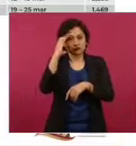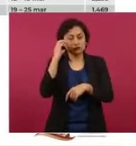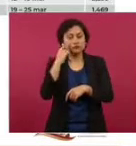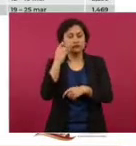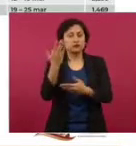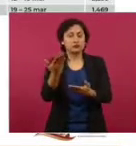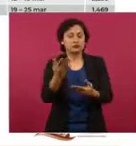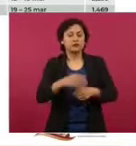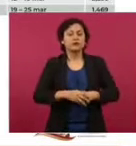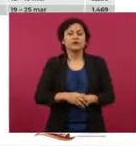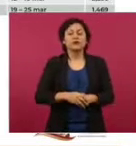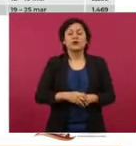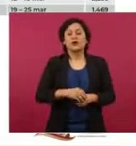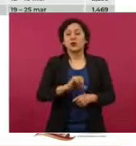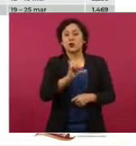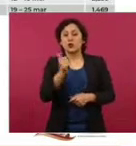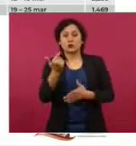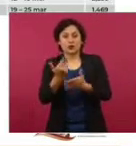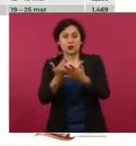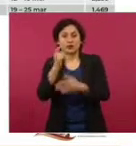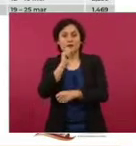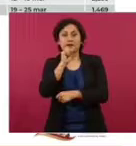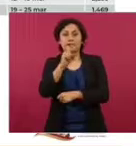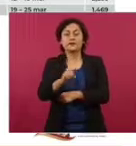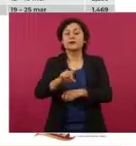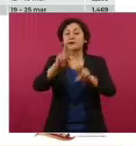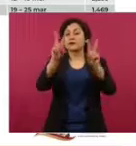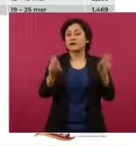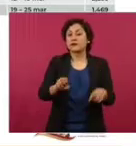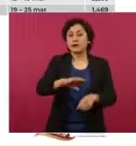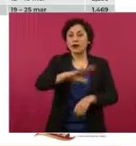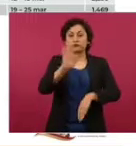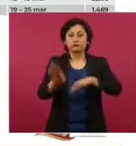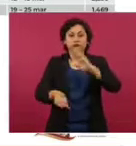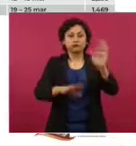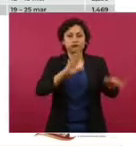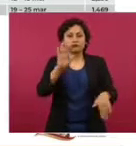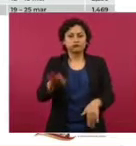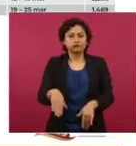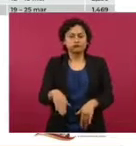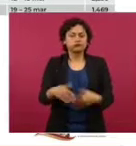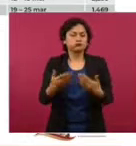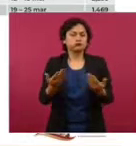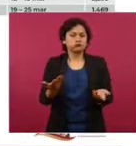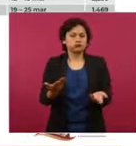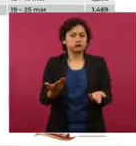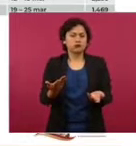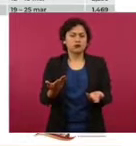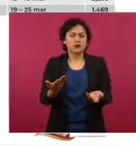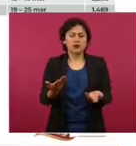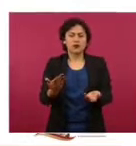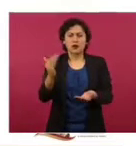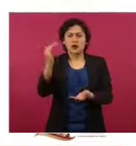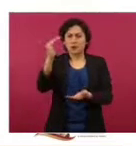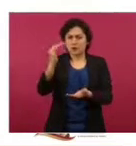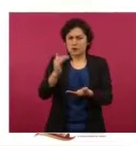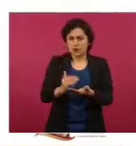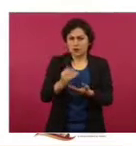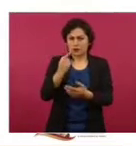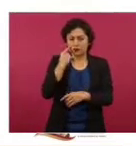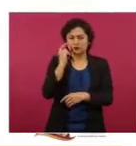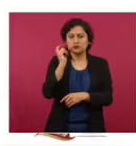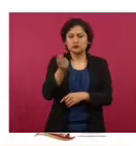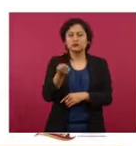y la mortalidad se mantiene en siete, en dos dígitos, un poco por debajo de dos dígitos del